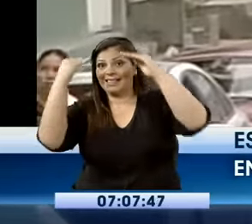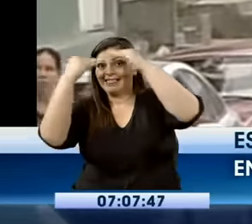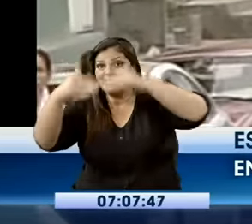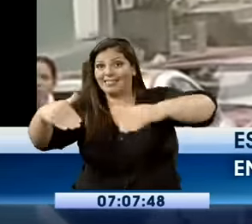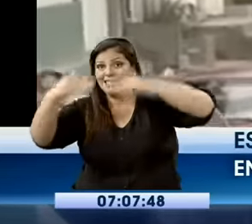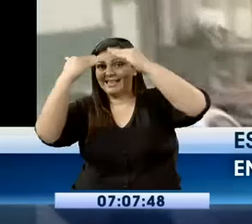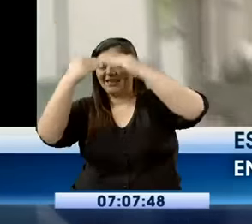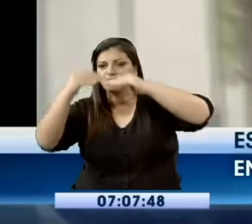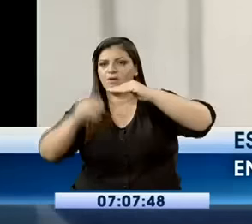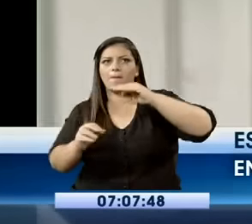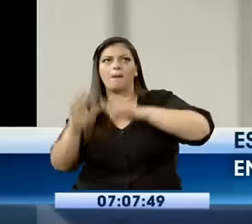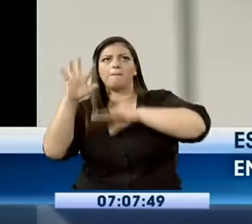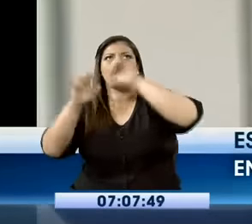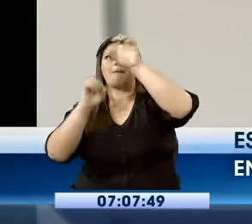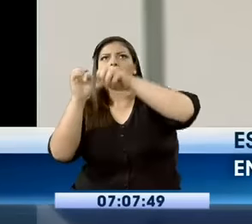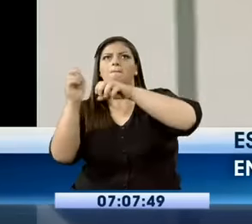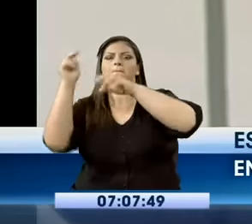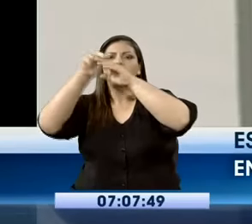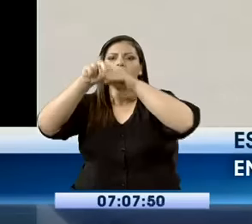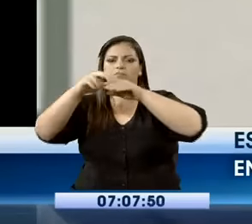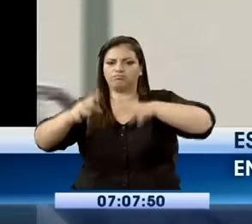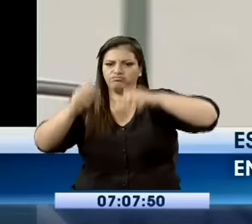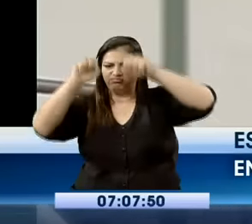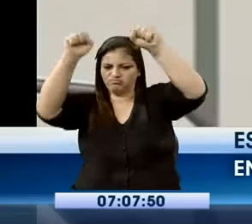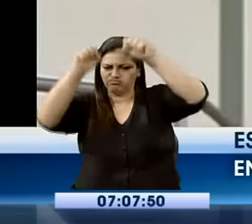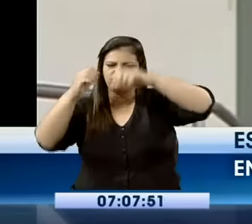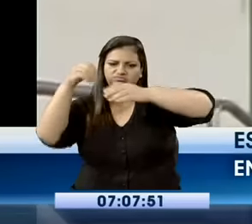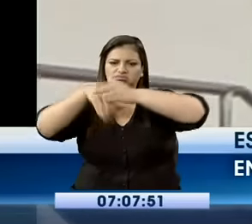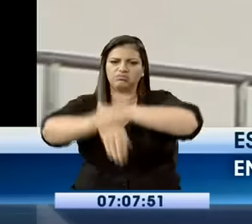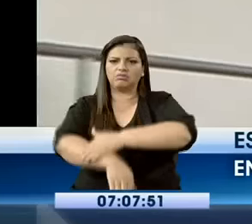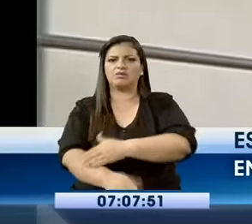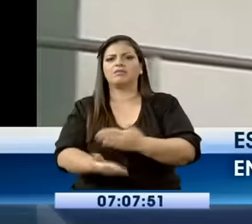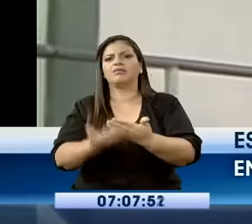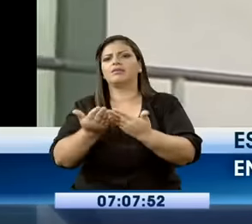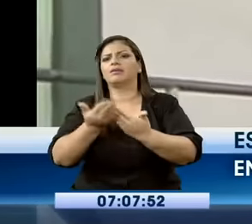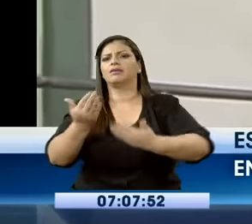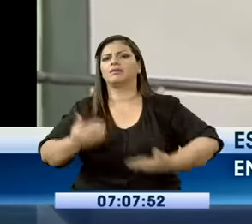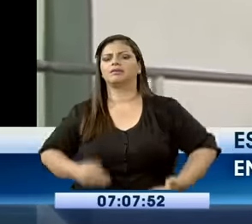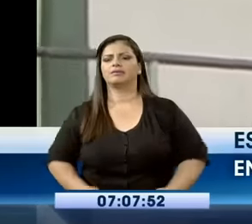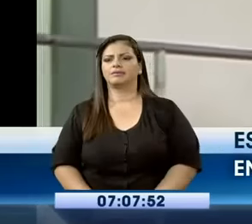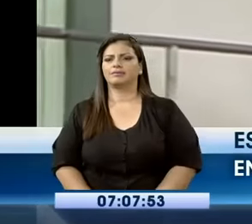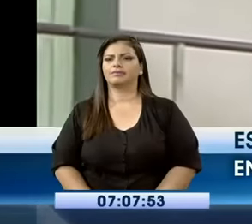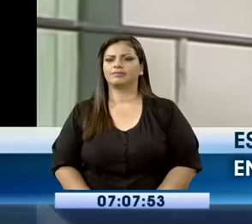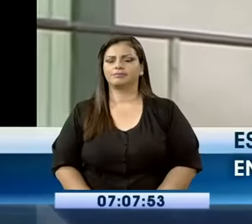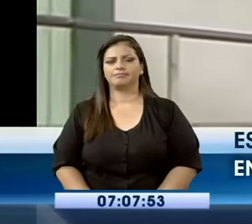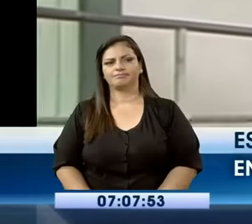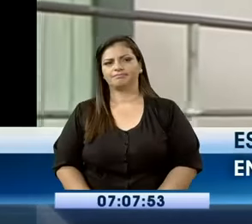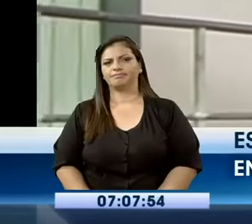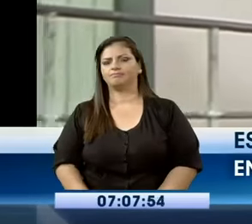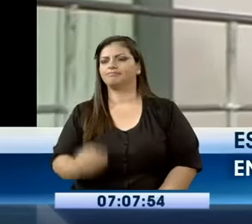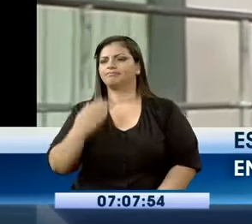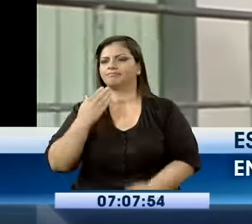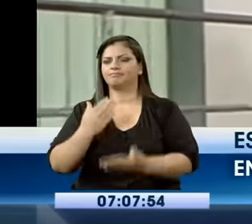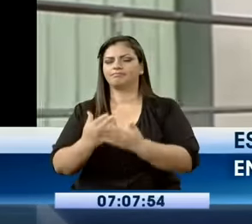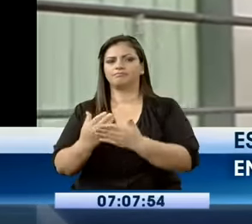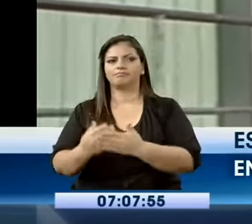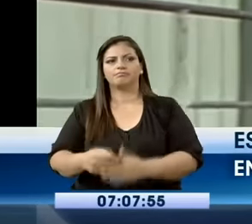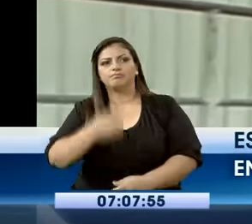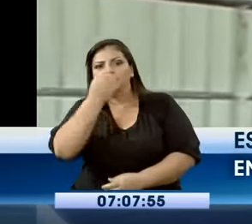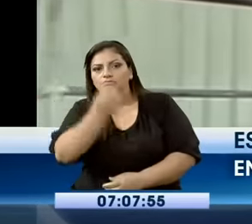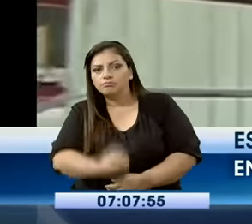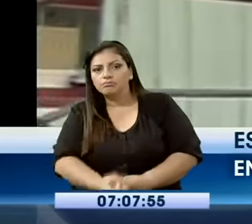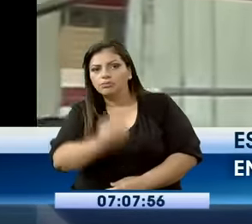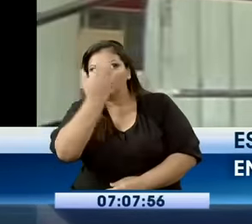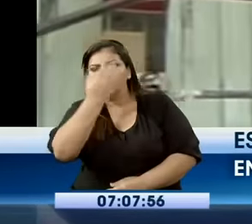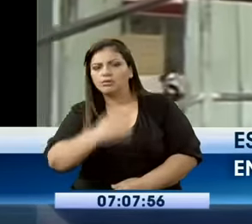han metido a robarse. Listo, muchas gracias. Amiga, buenos días, indignada con lo que está sucediendo en el plantel educativo. Claro, porque es